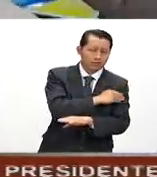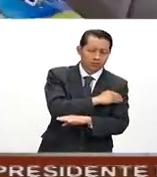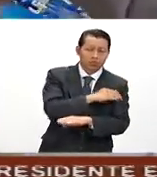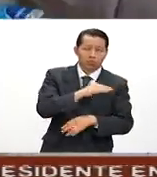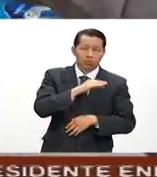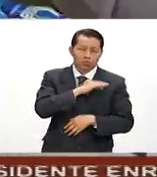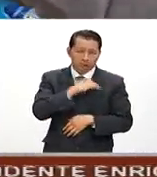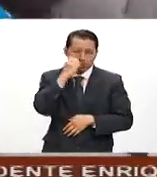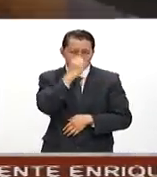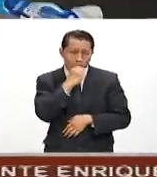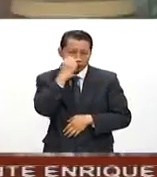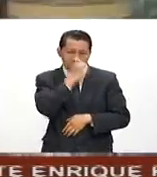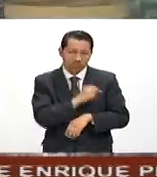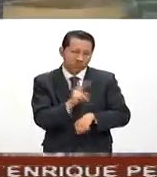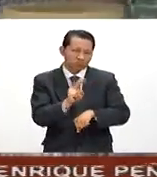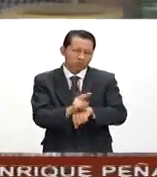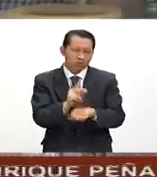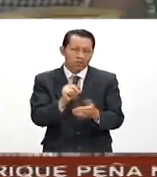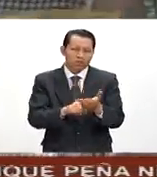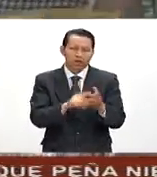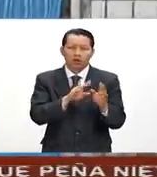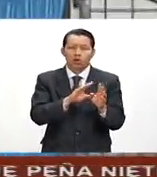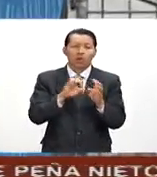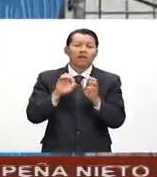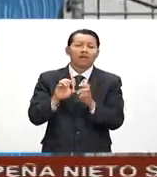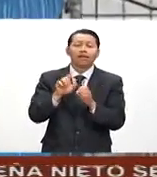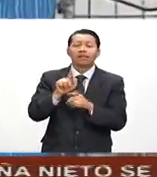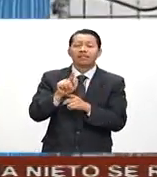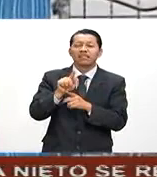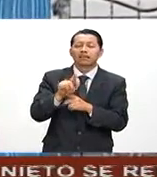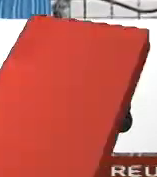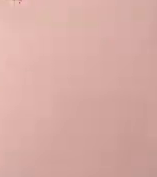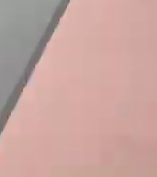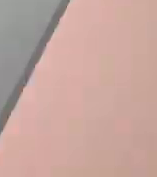este indicador en 1970.